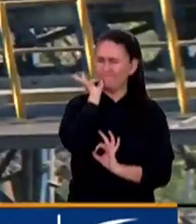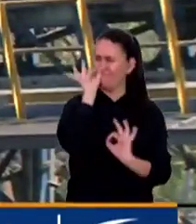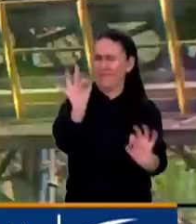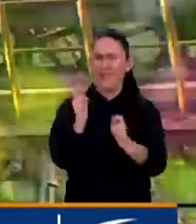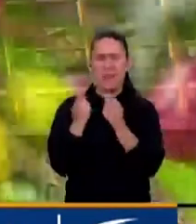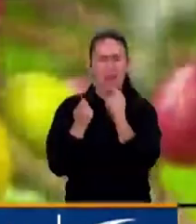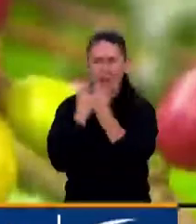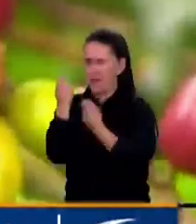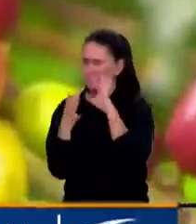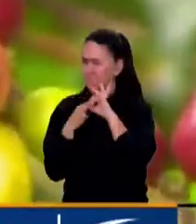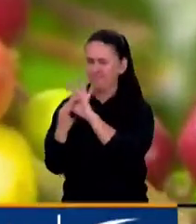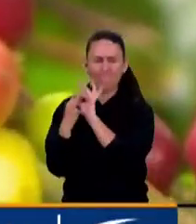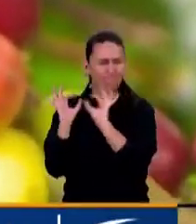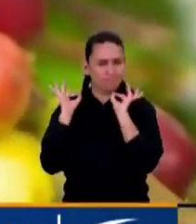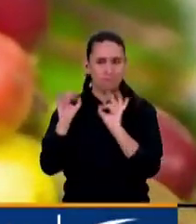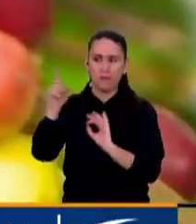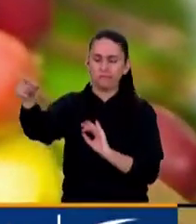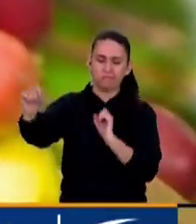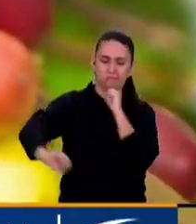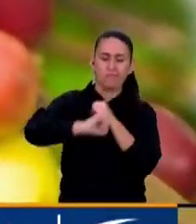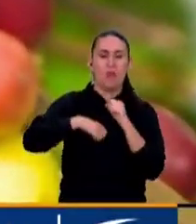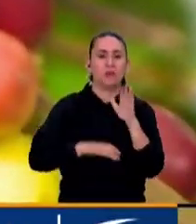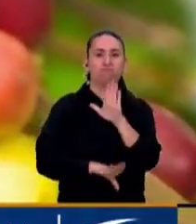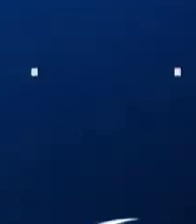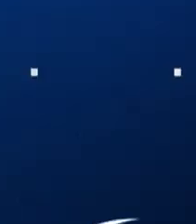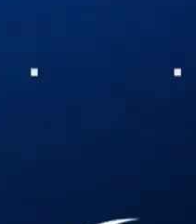un potencial de crecimiento amplio. Gracias. Gracias.